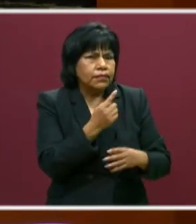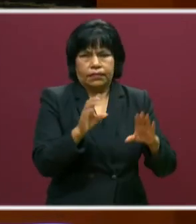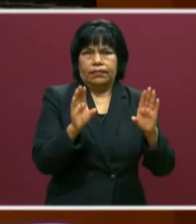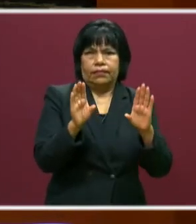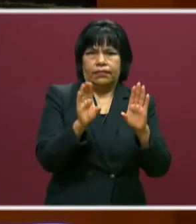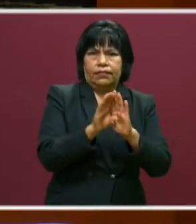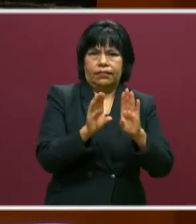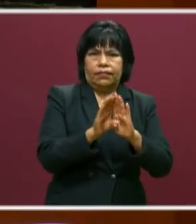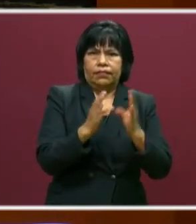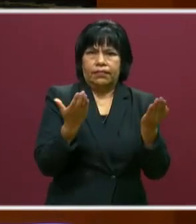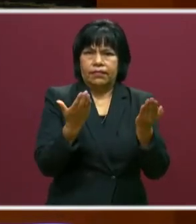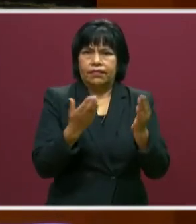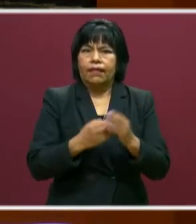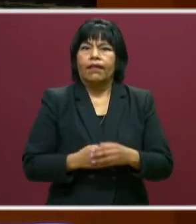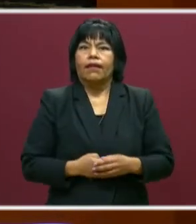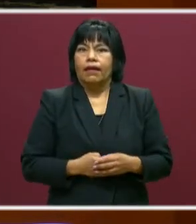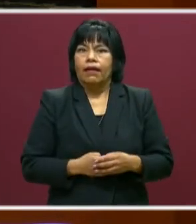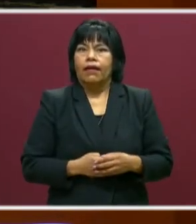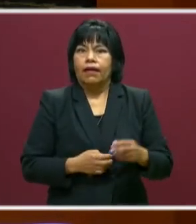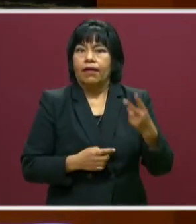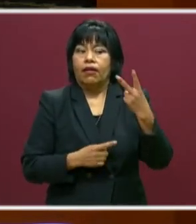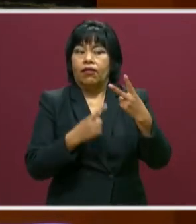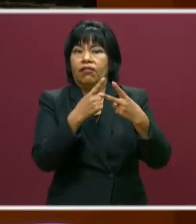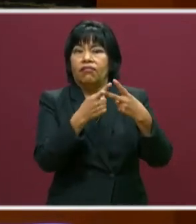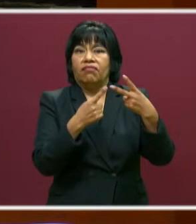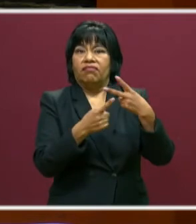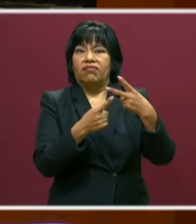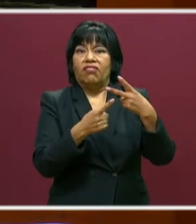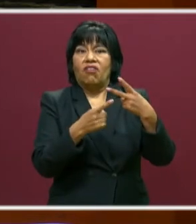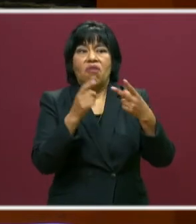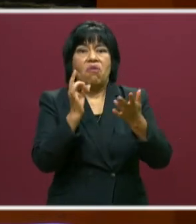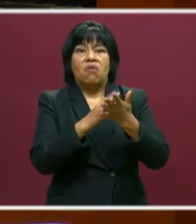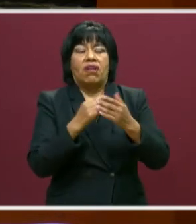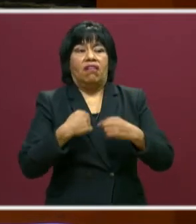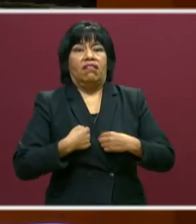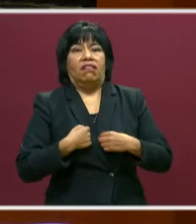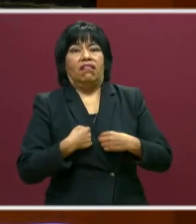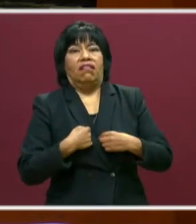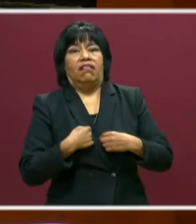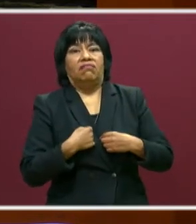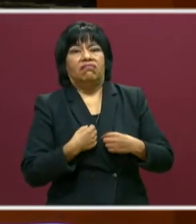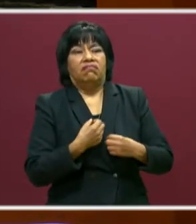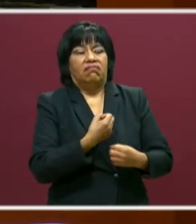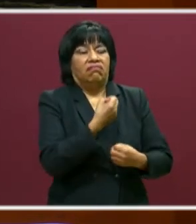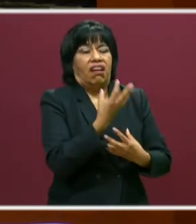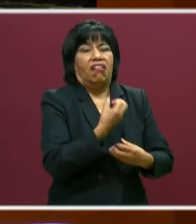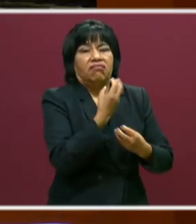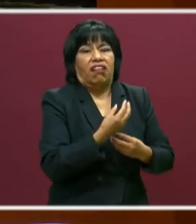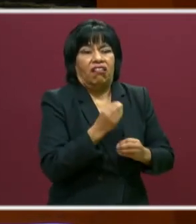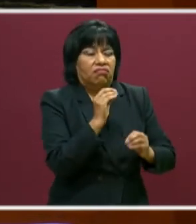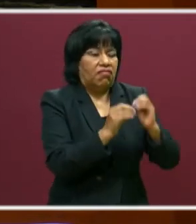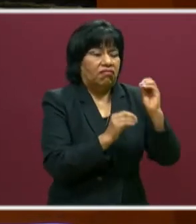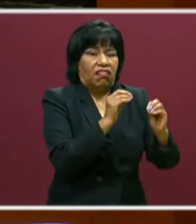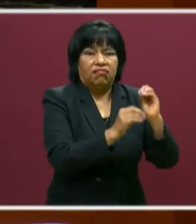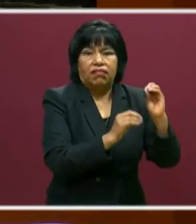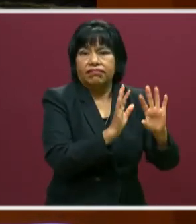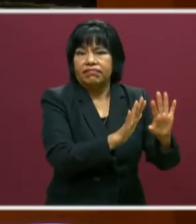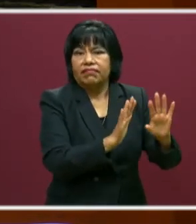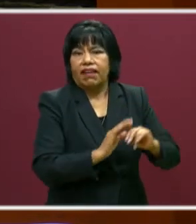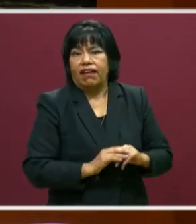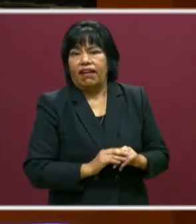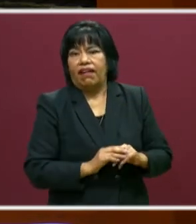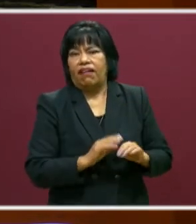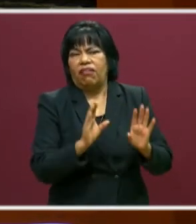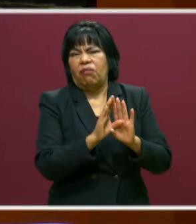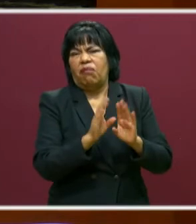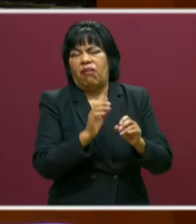cómo construir? No se trata de que yo llegue y le llene de conocimientos al alumno como si fuera